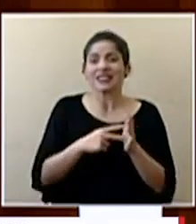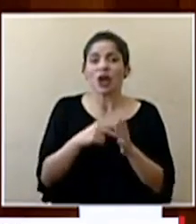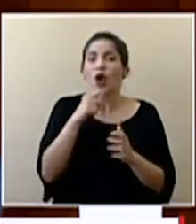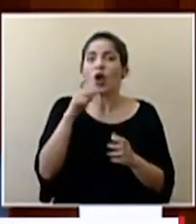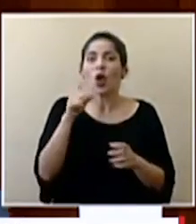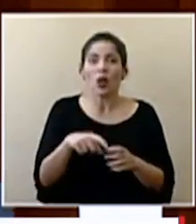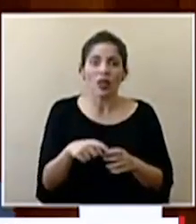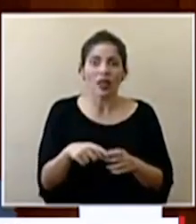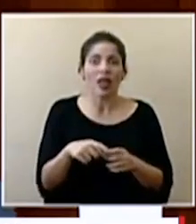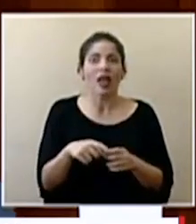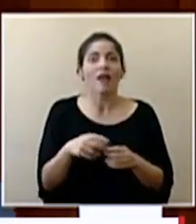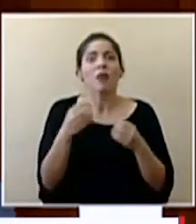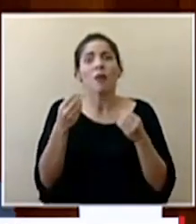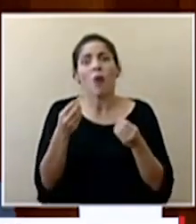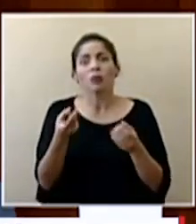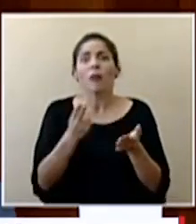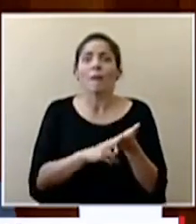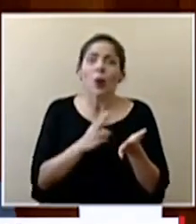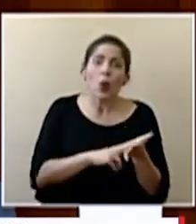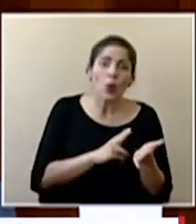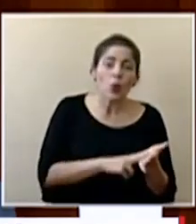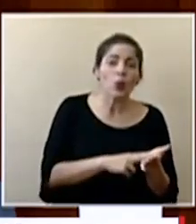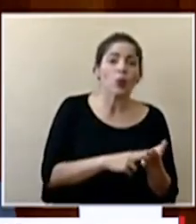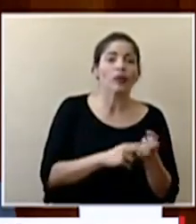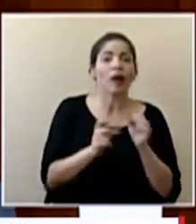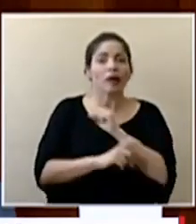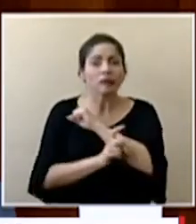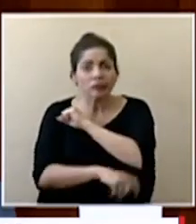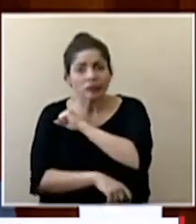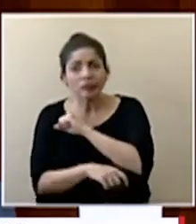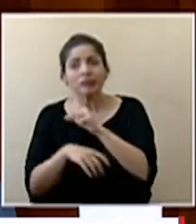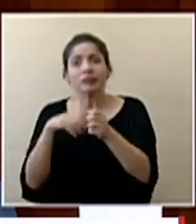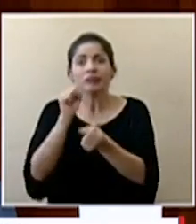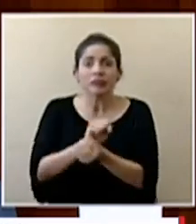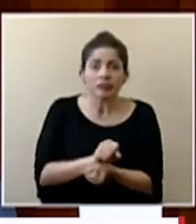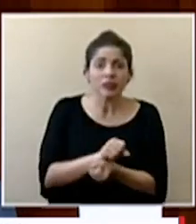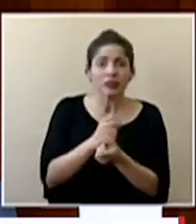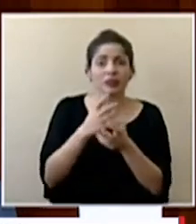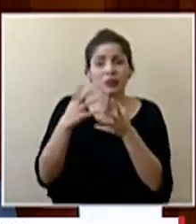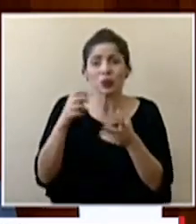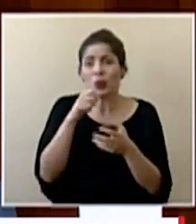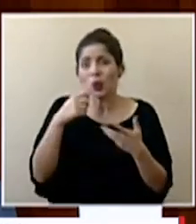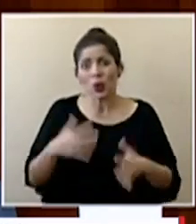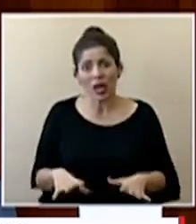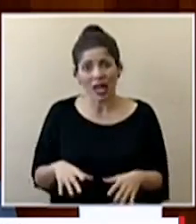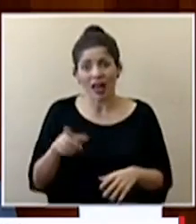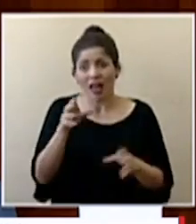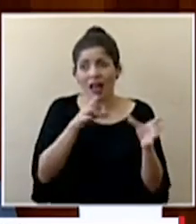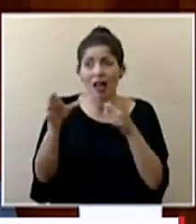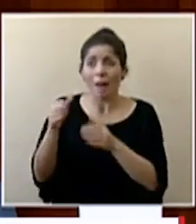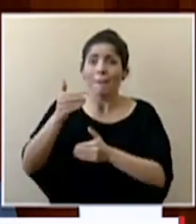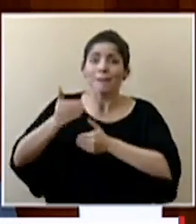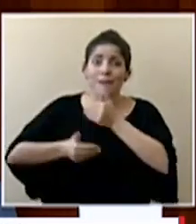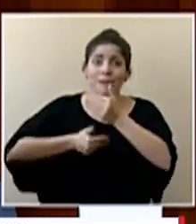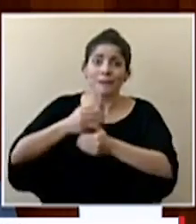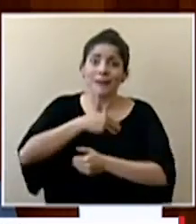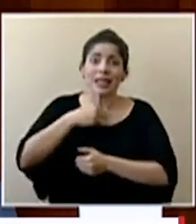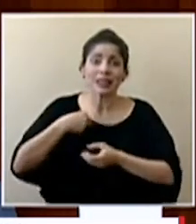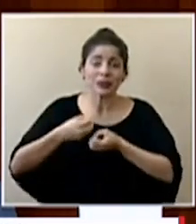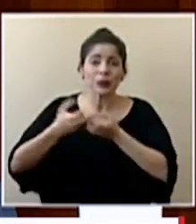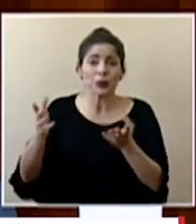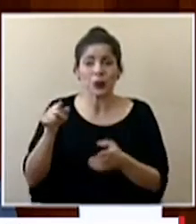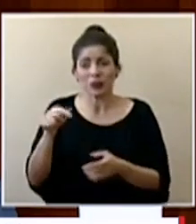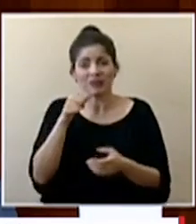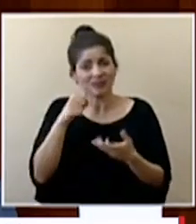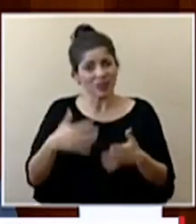que multiplicar tanto las multas las infracciones los detenidos los procesos abiertos en el ministerio público